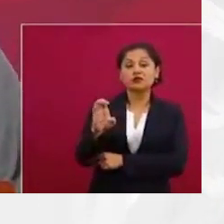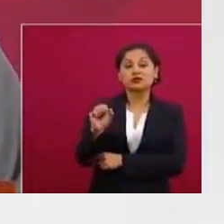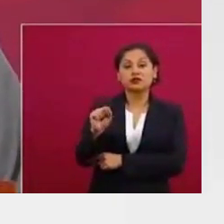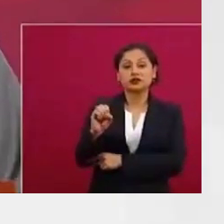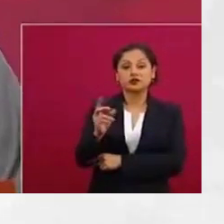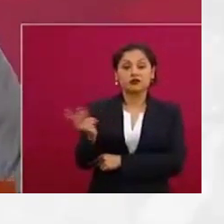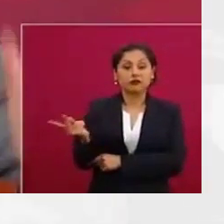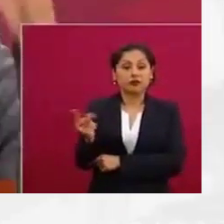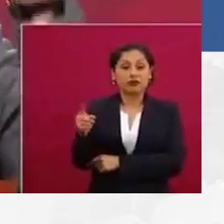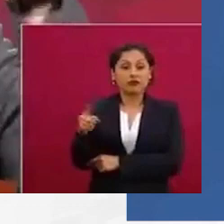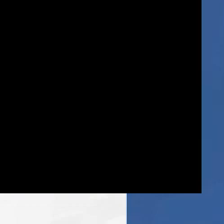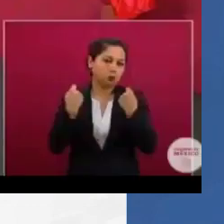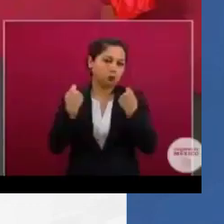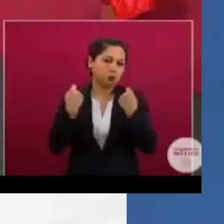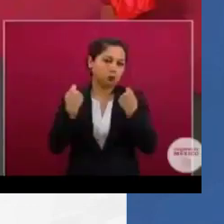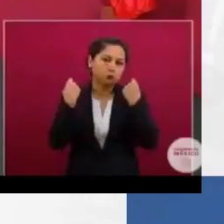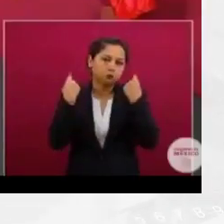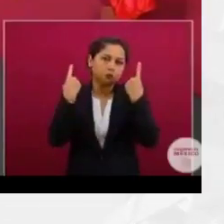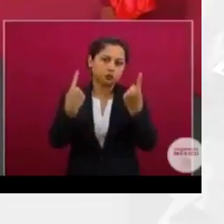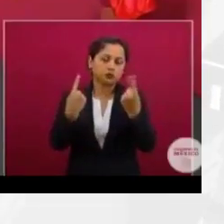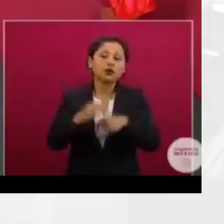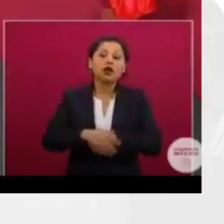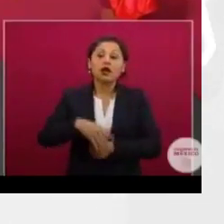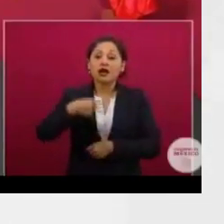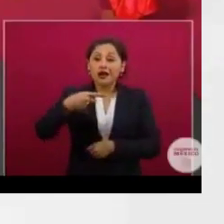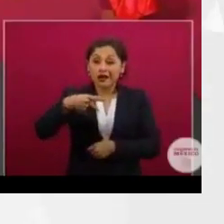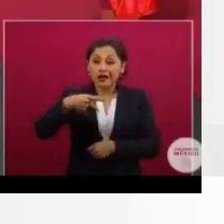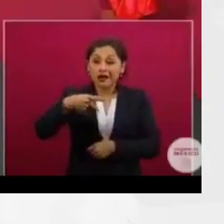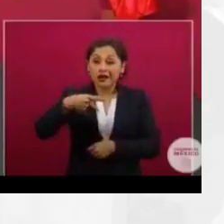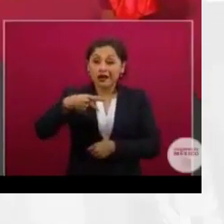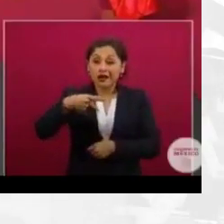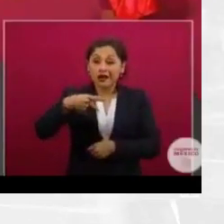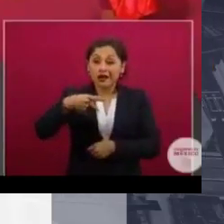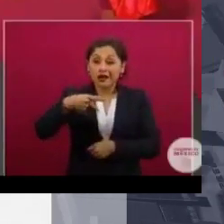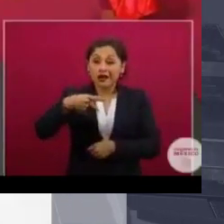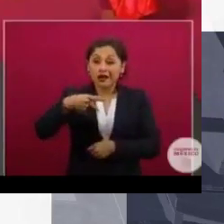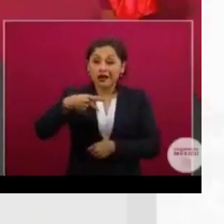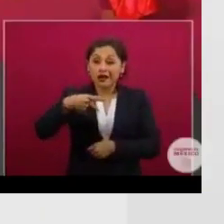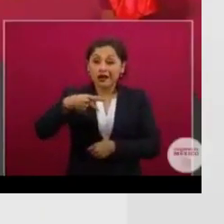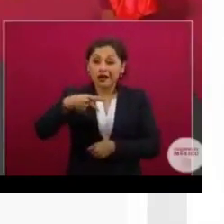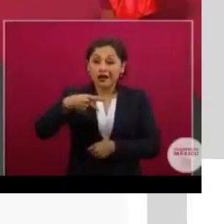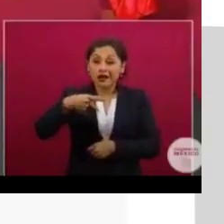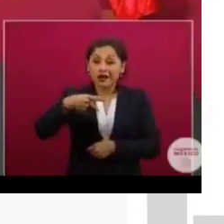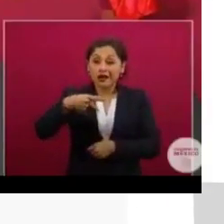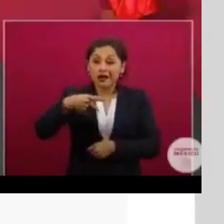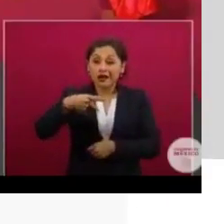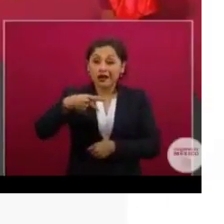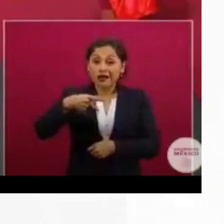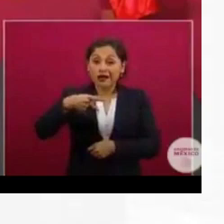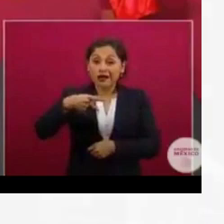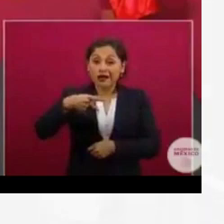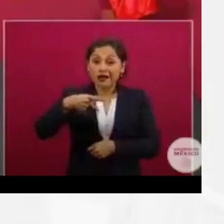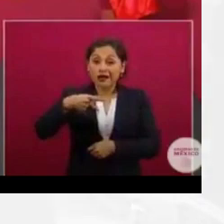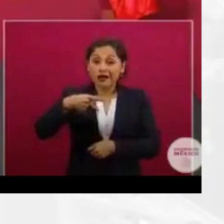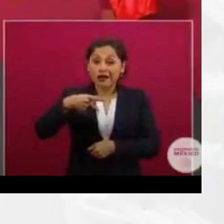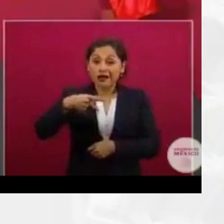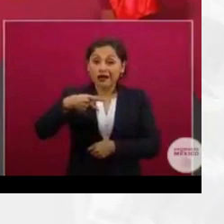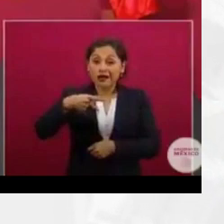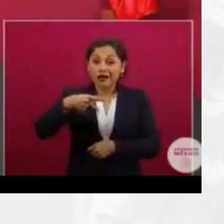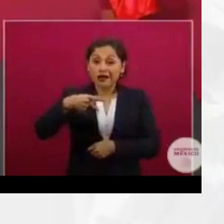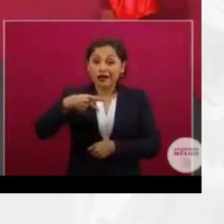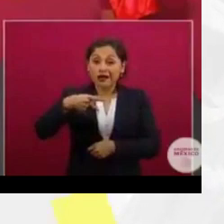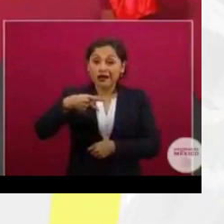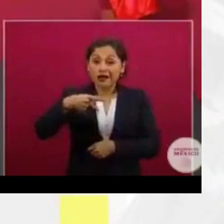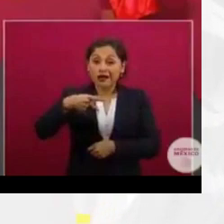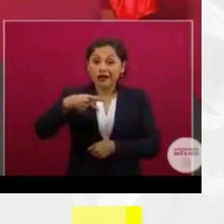de la patria y del progreso. Lo que el señor presidente está provocando con esto es